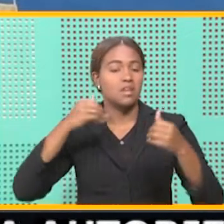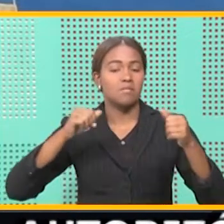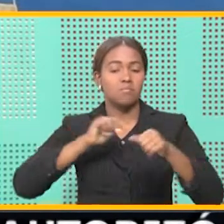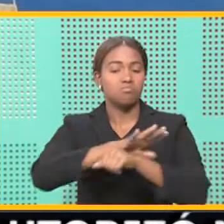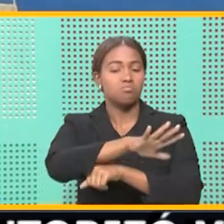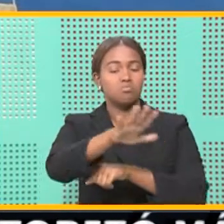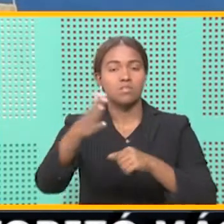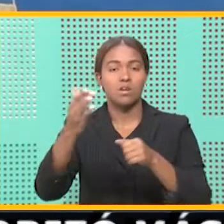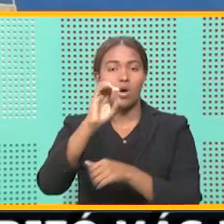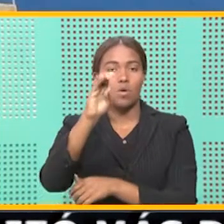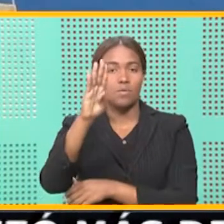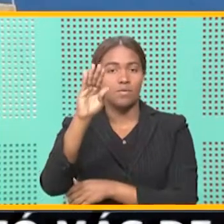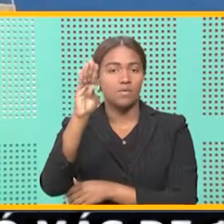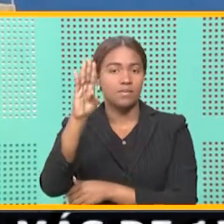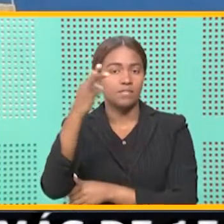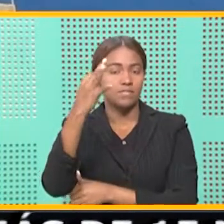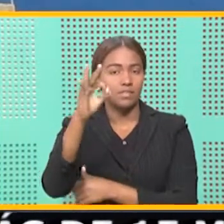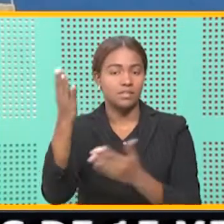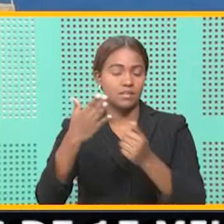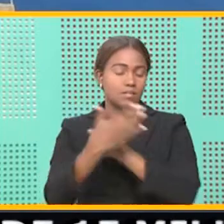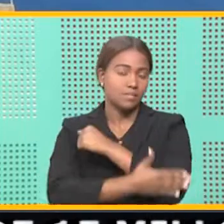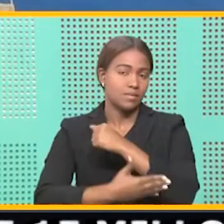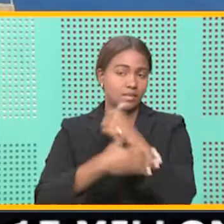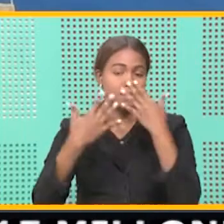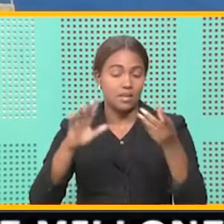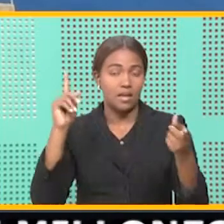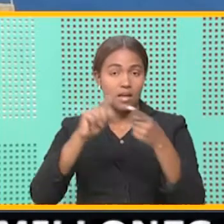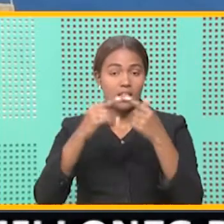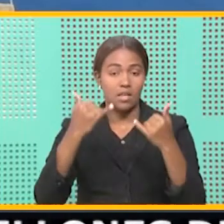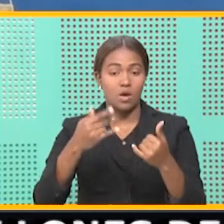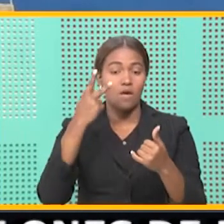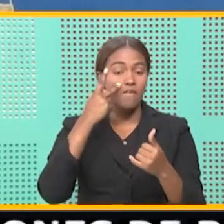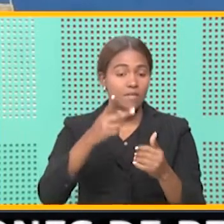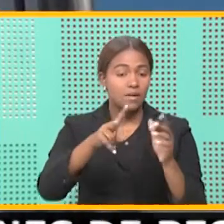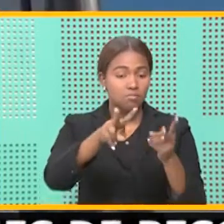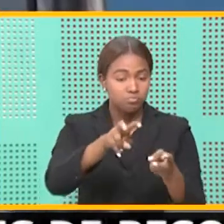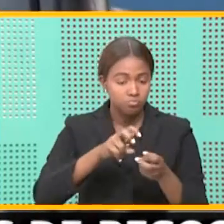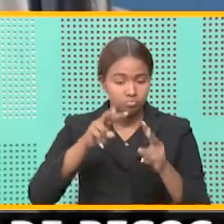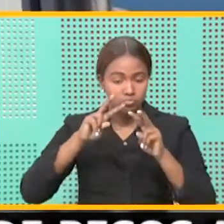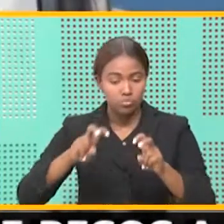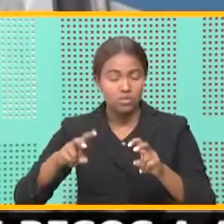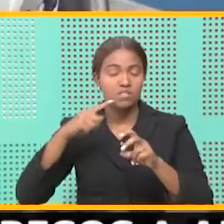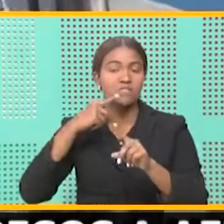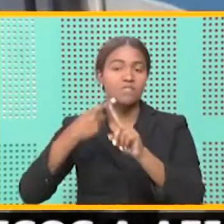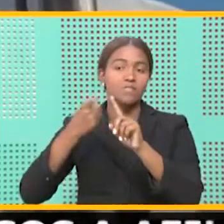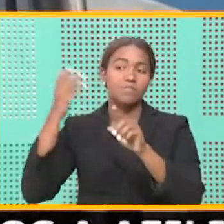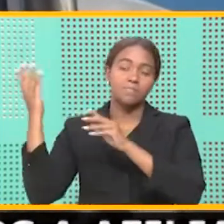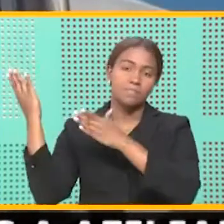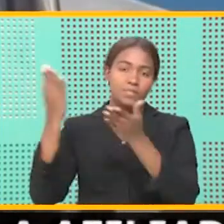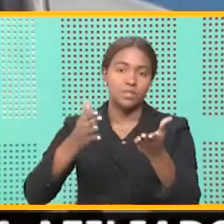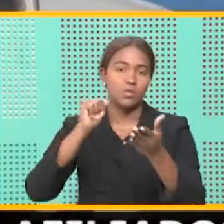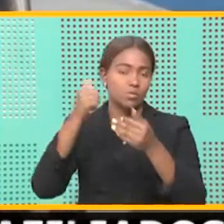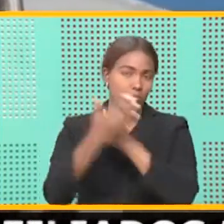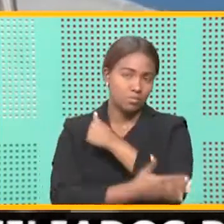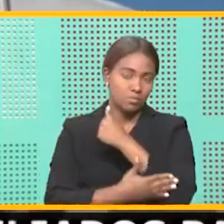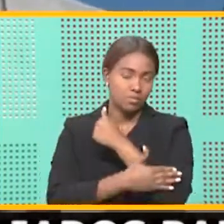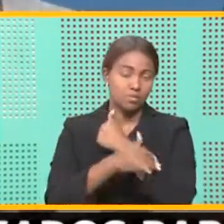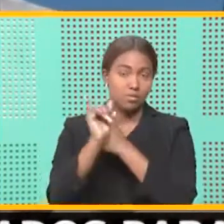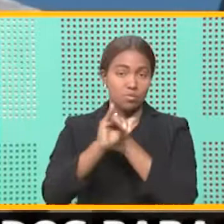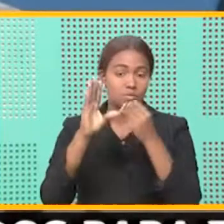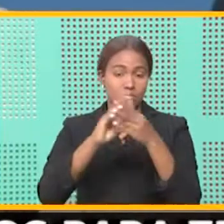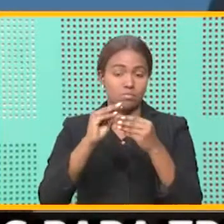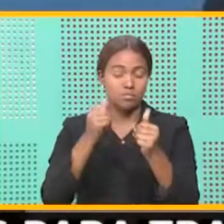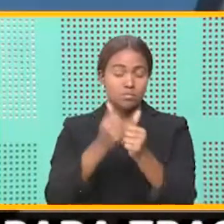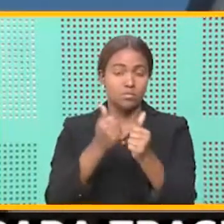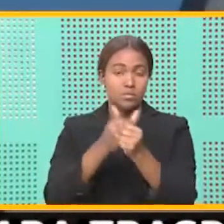-19 en el país, ya que hasta el momento los cinco casos positivos detectados fueron importados de otros países. El funcionario detalló